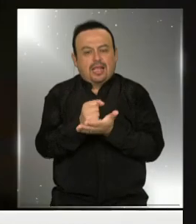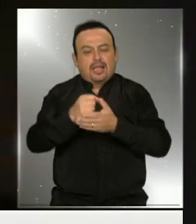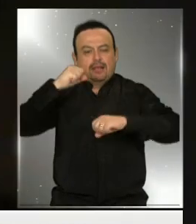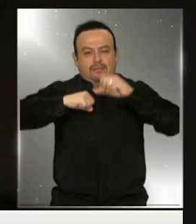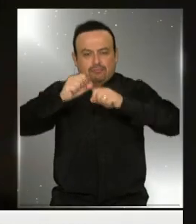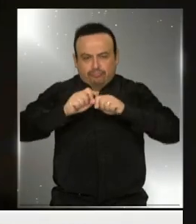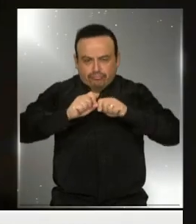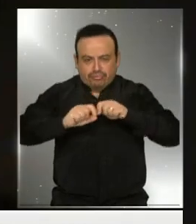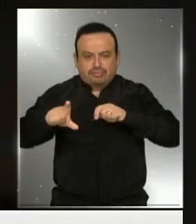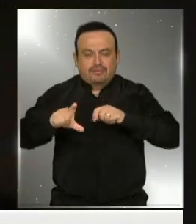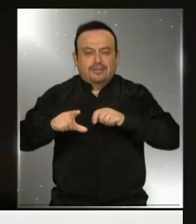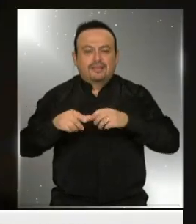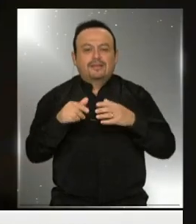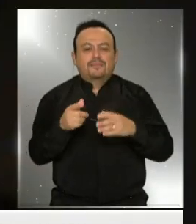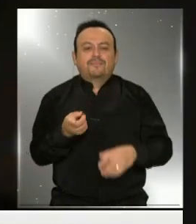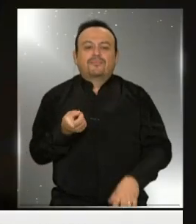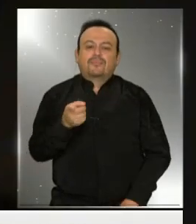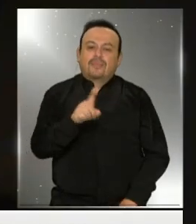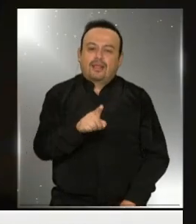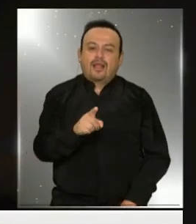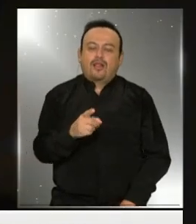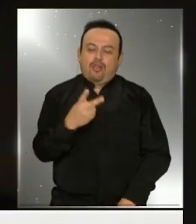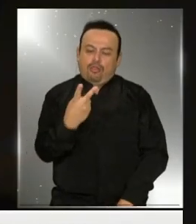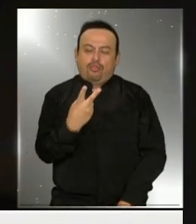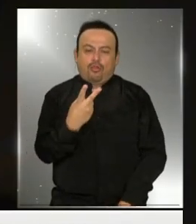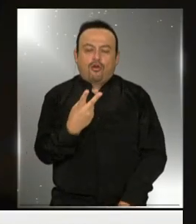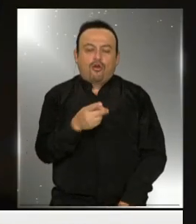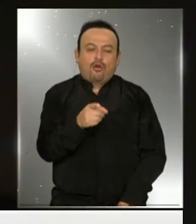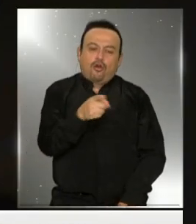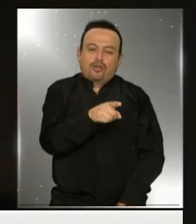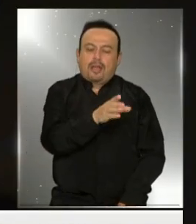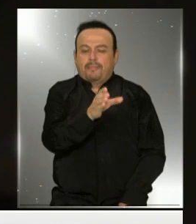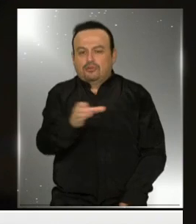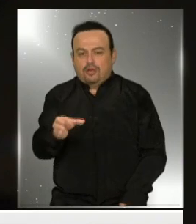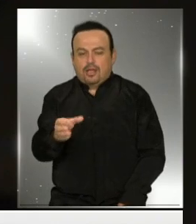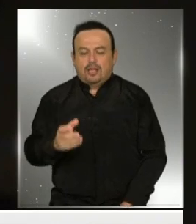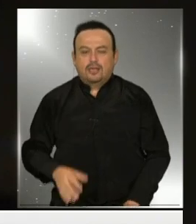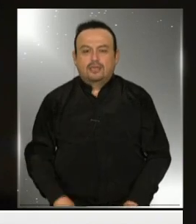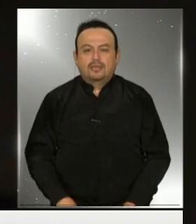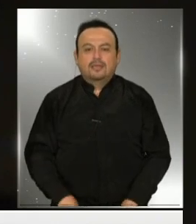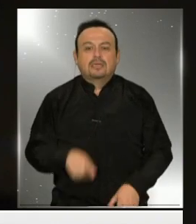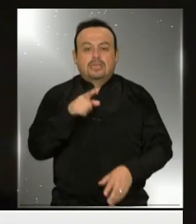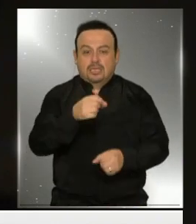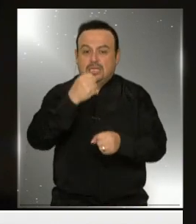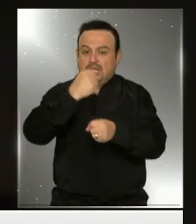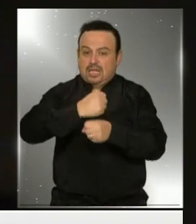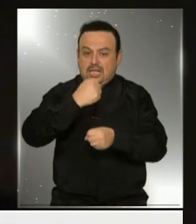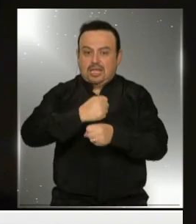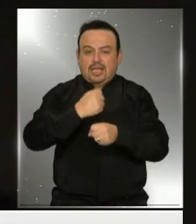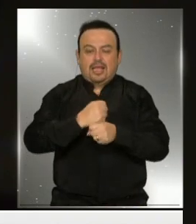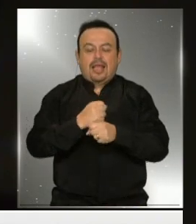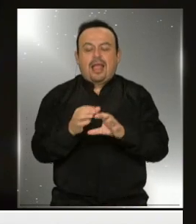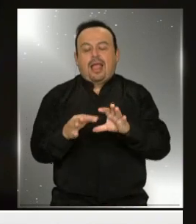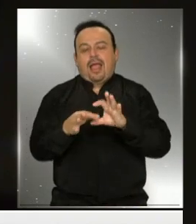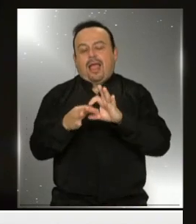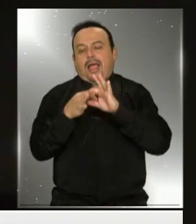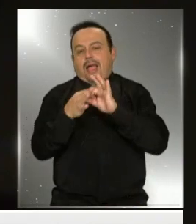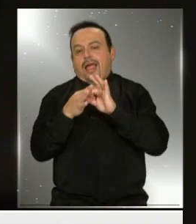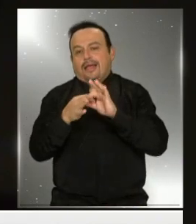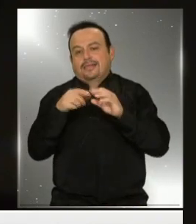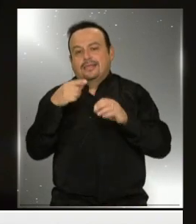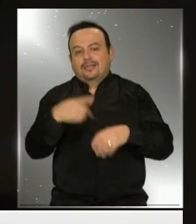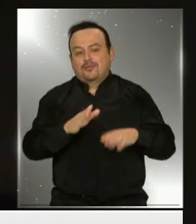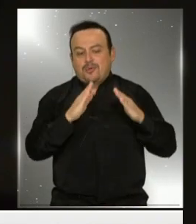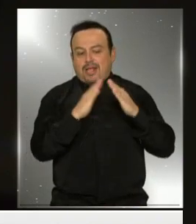Alejandra Mustakis. Y tenemos a dos personas que trabajan gracias al teletrabajo desde